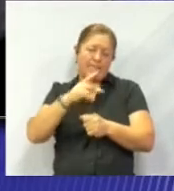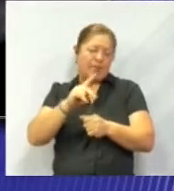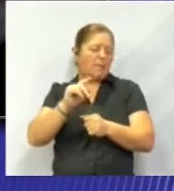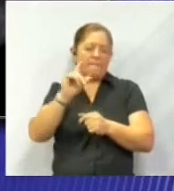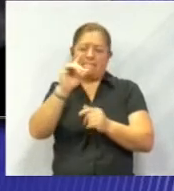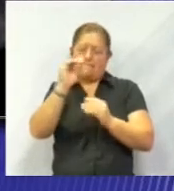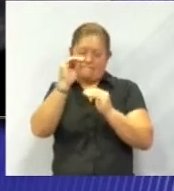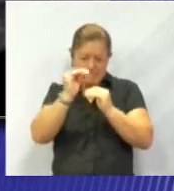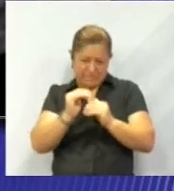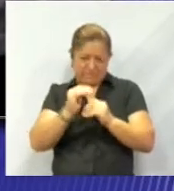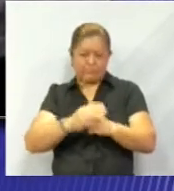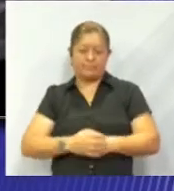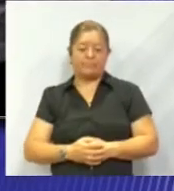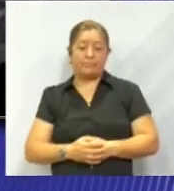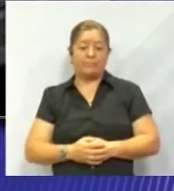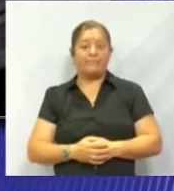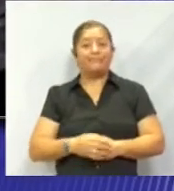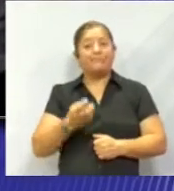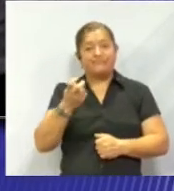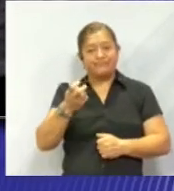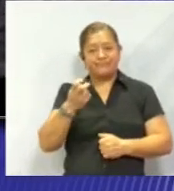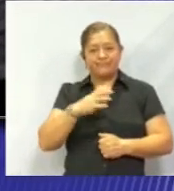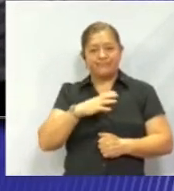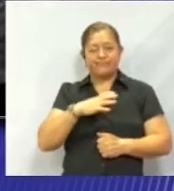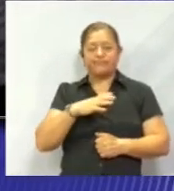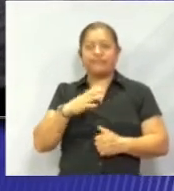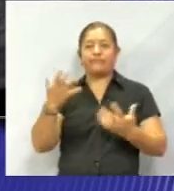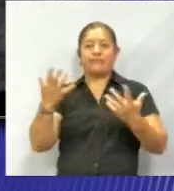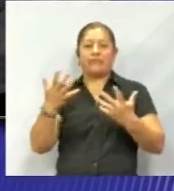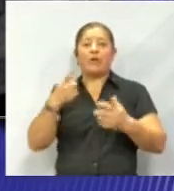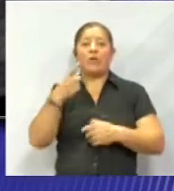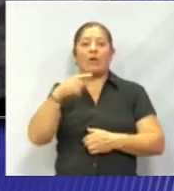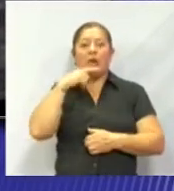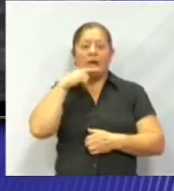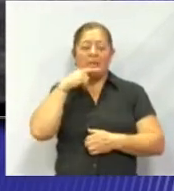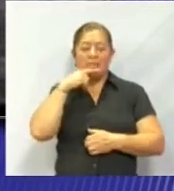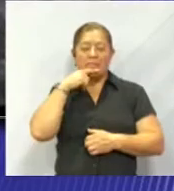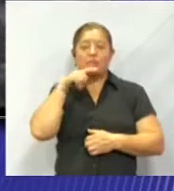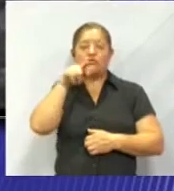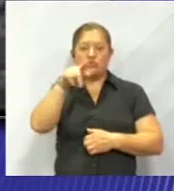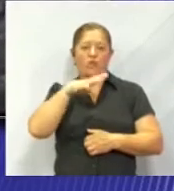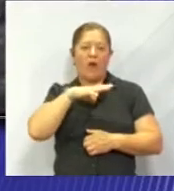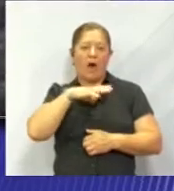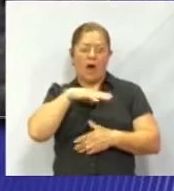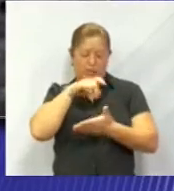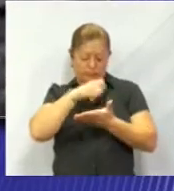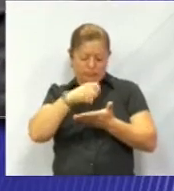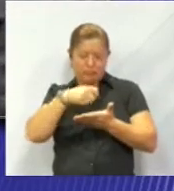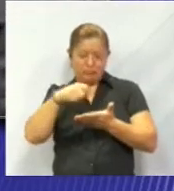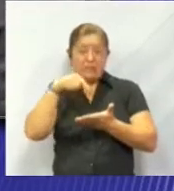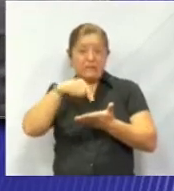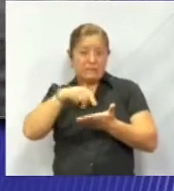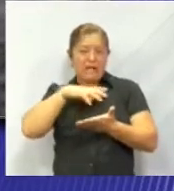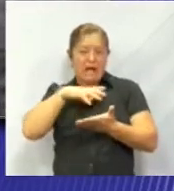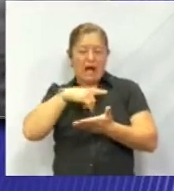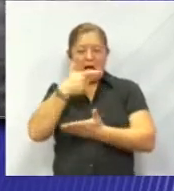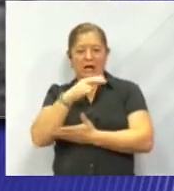en menor cantidad. ¿Te imaginas? Con eso podríamos hacer el lápiz con el cual tú estás tomando apuntes. Muy